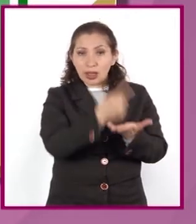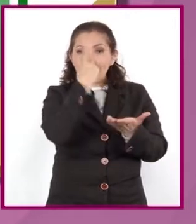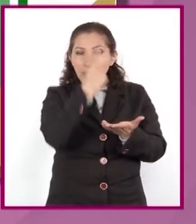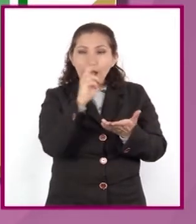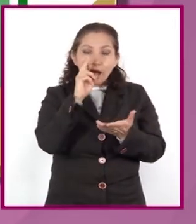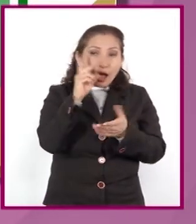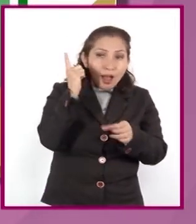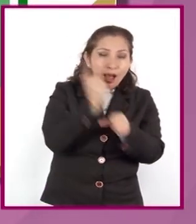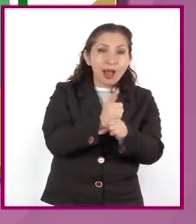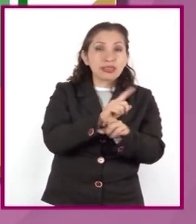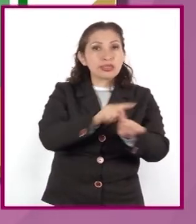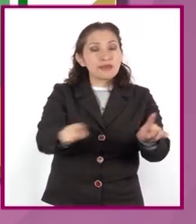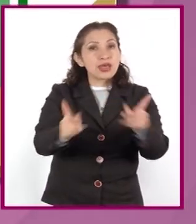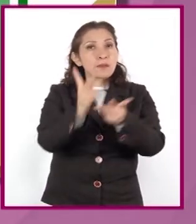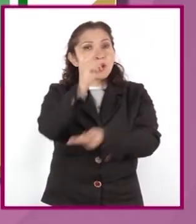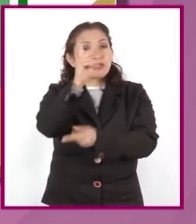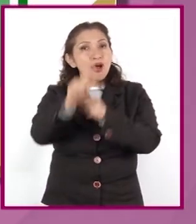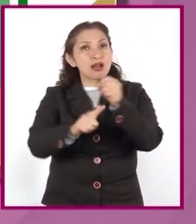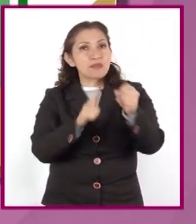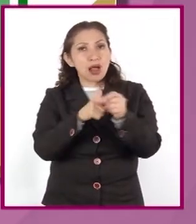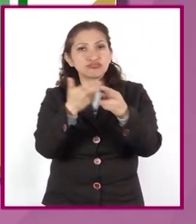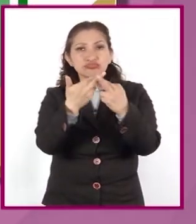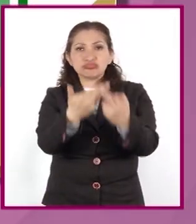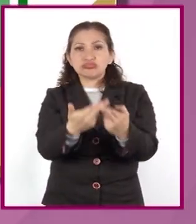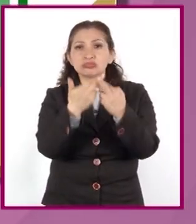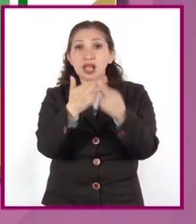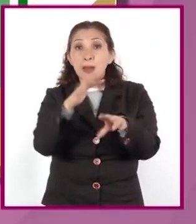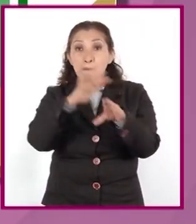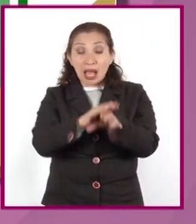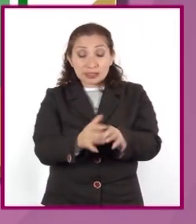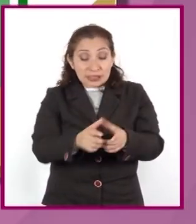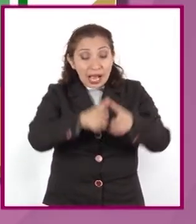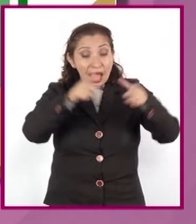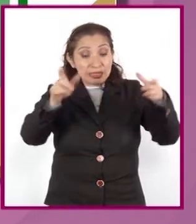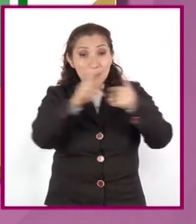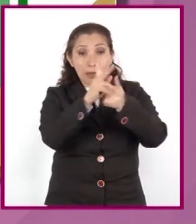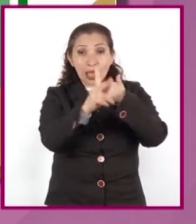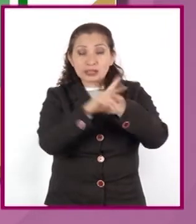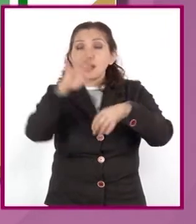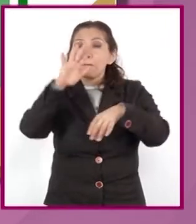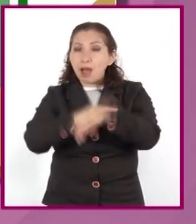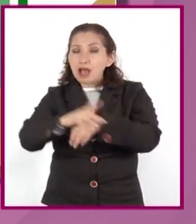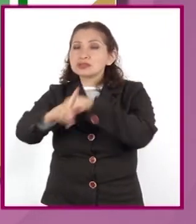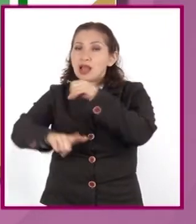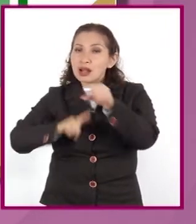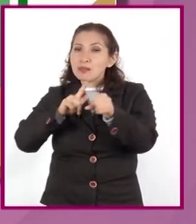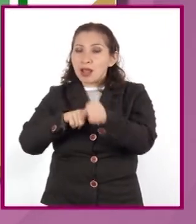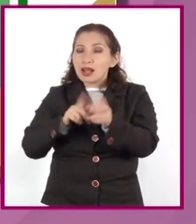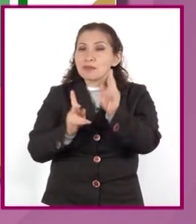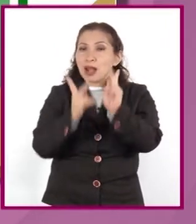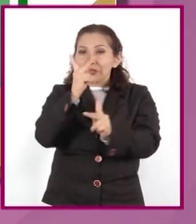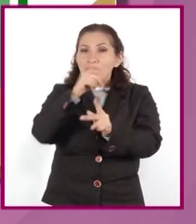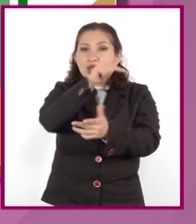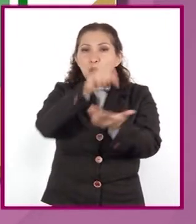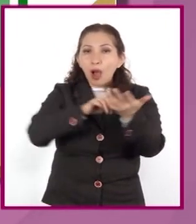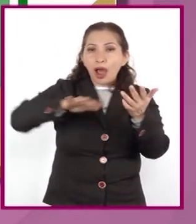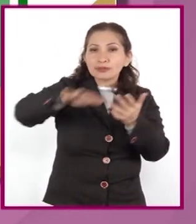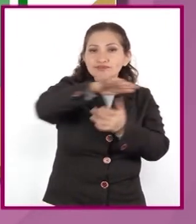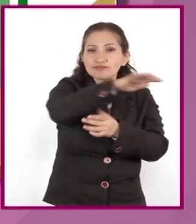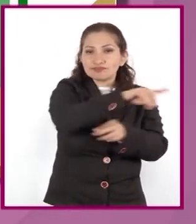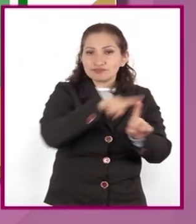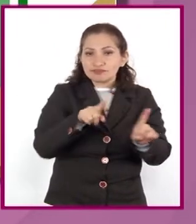variedad de plantas y animales a mayor tamaño, mayor diversidad de paisajes y de especies.